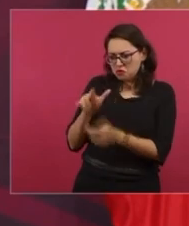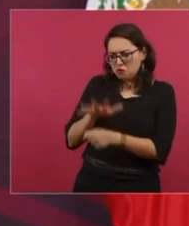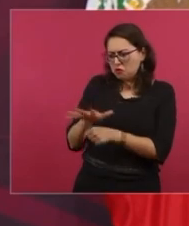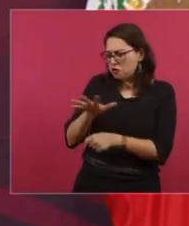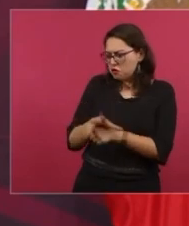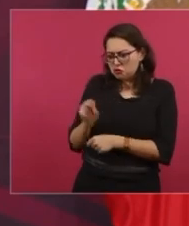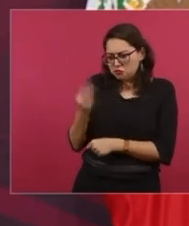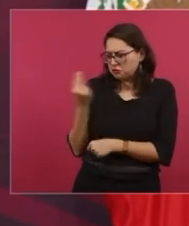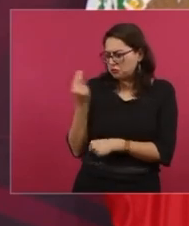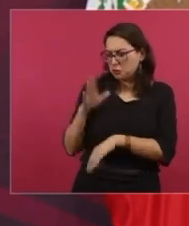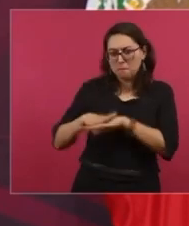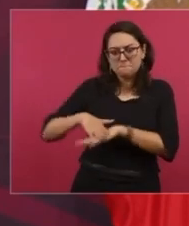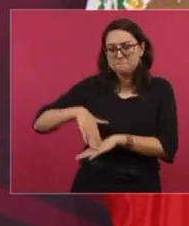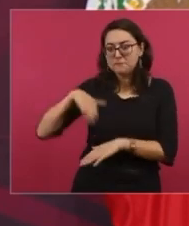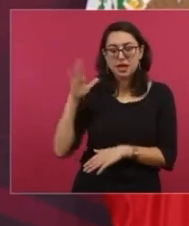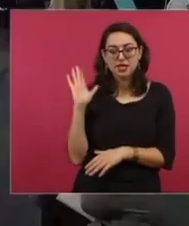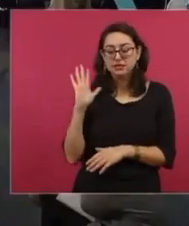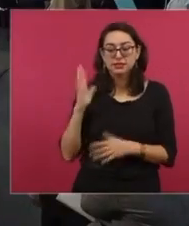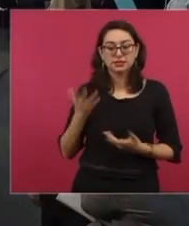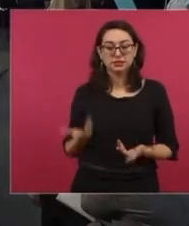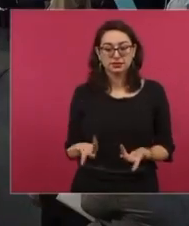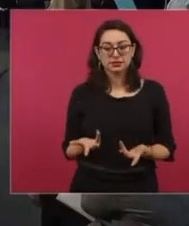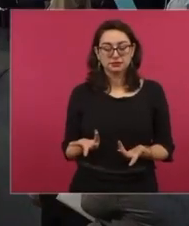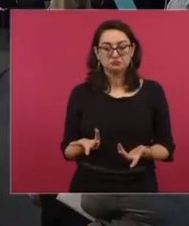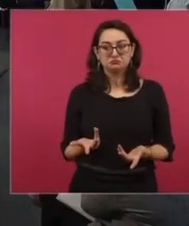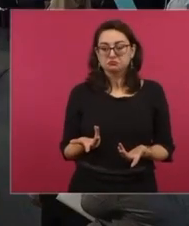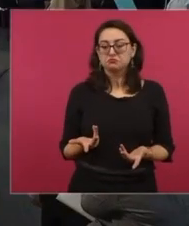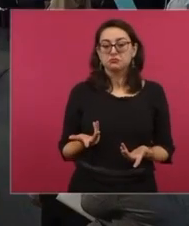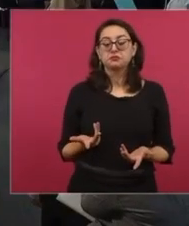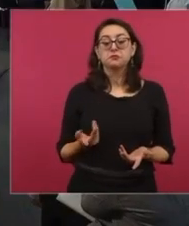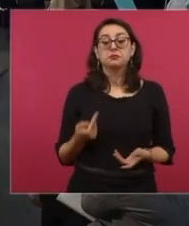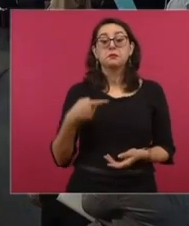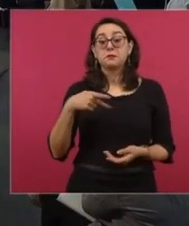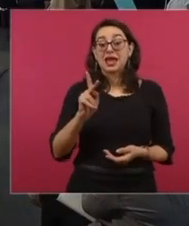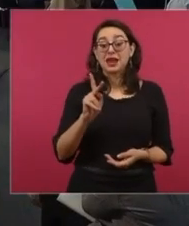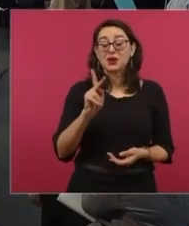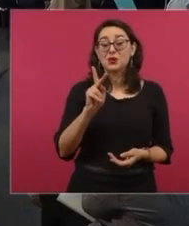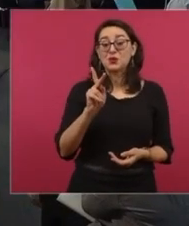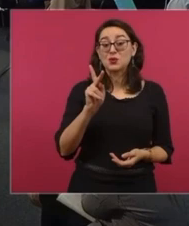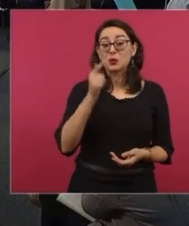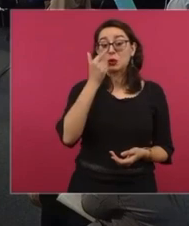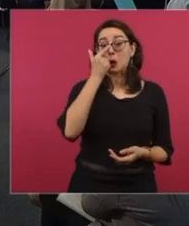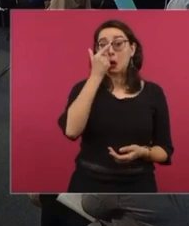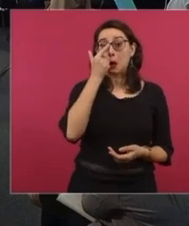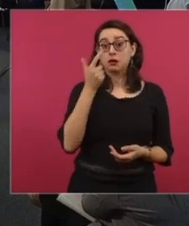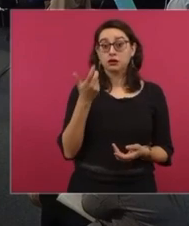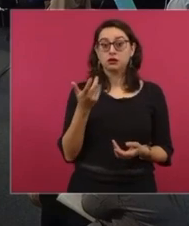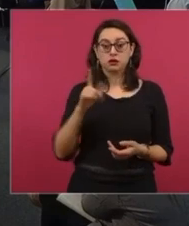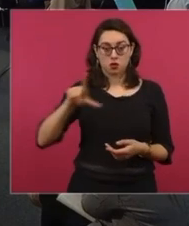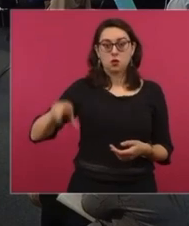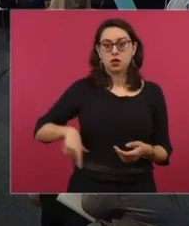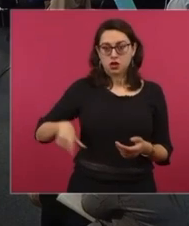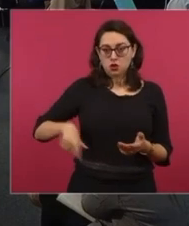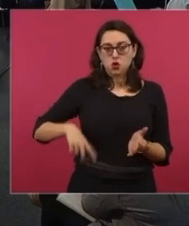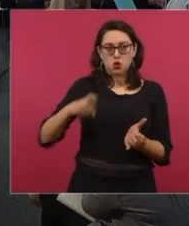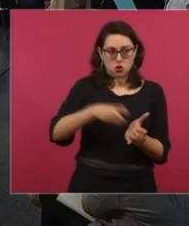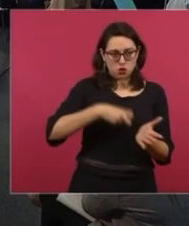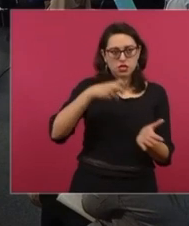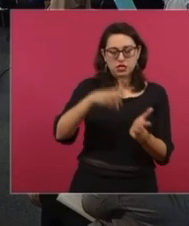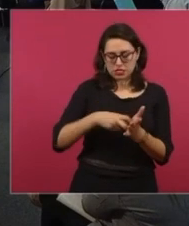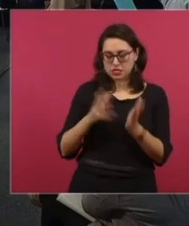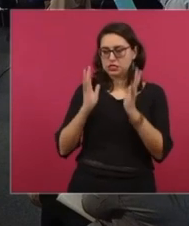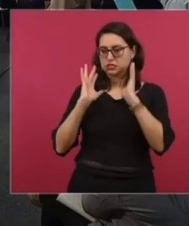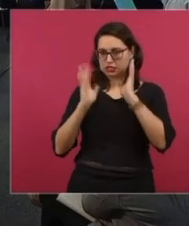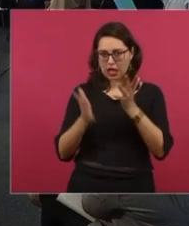embargo, aunque ya se hizo un ajuste, falta